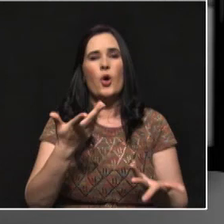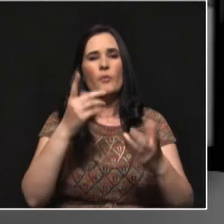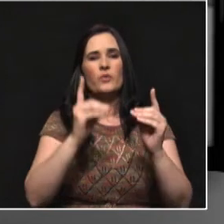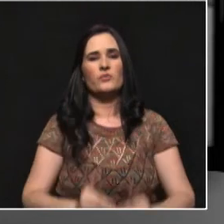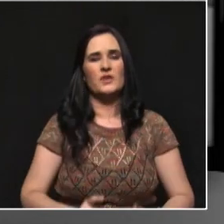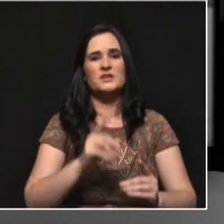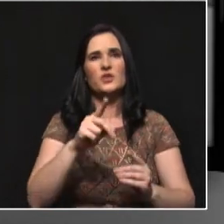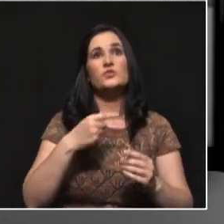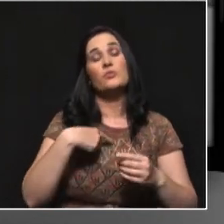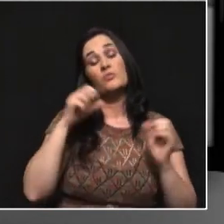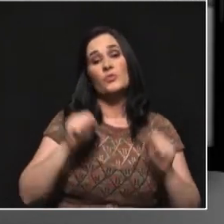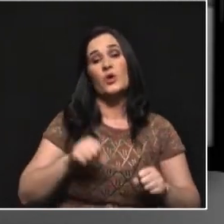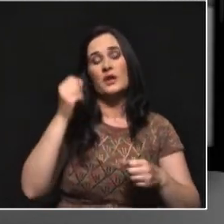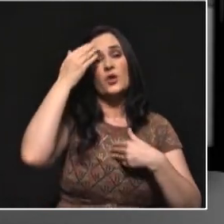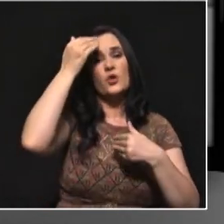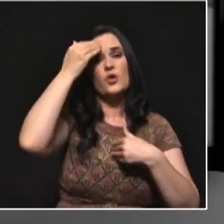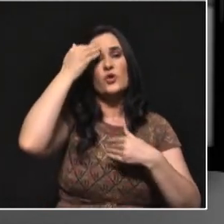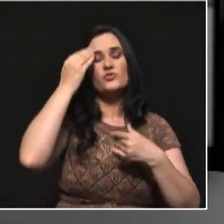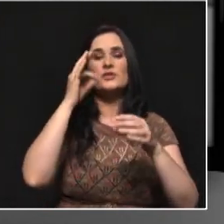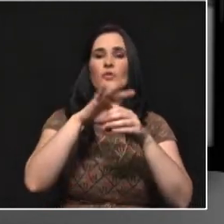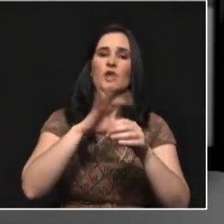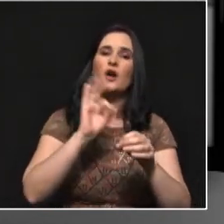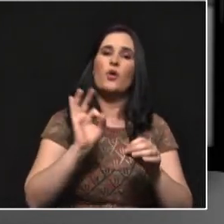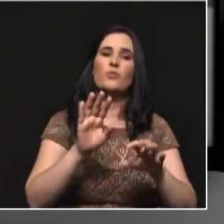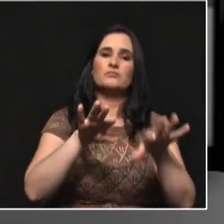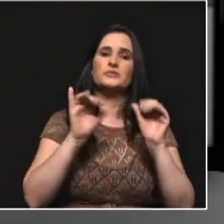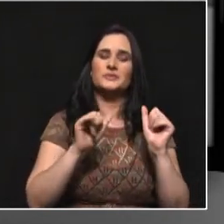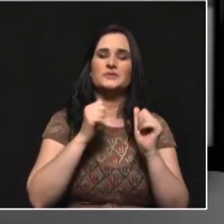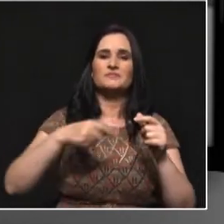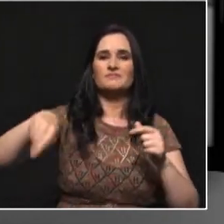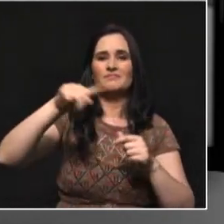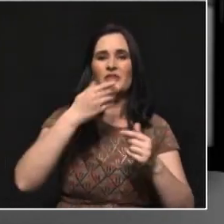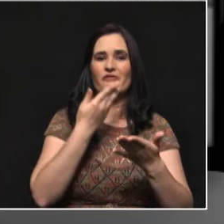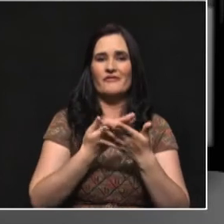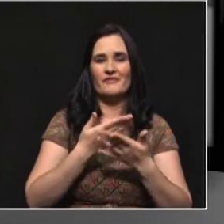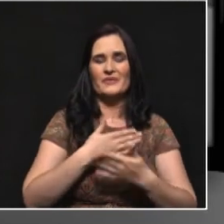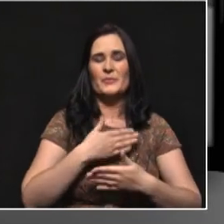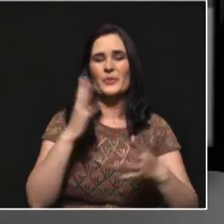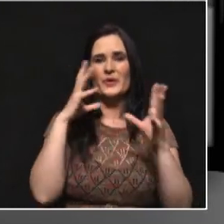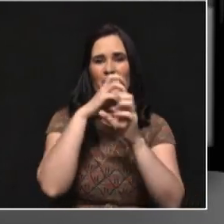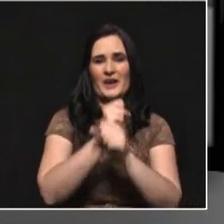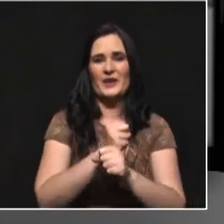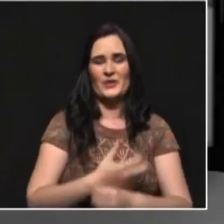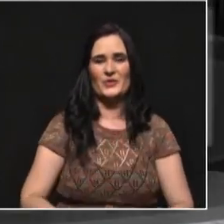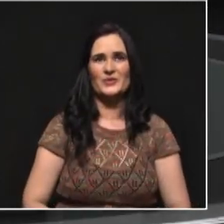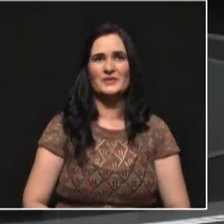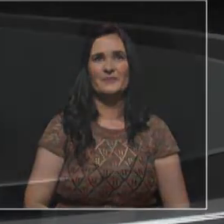hasta abstenerse. Si es consciente, es válido en la democracia. Para ustedes, feliz noche y siempre vamos a hablar de una misión de Teleantioquia de Elección.